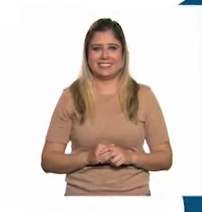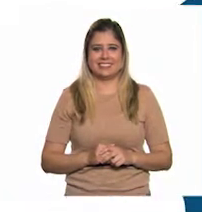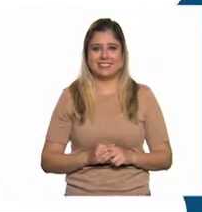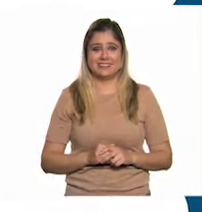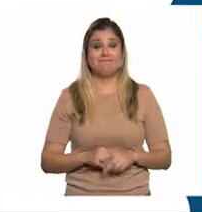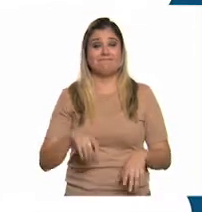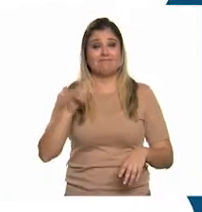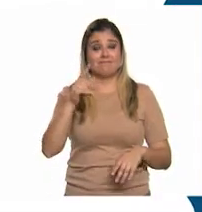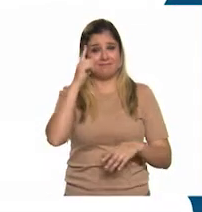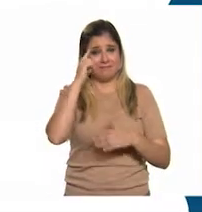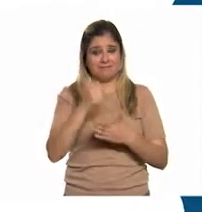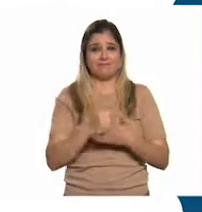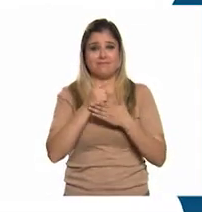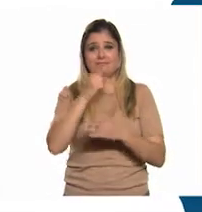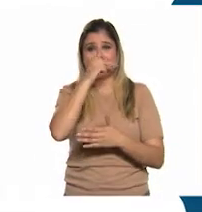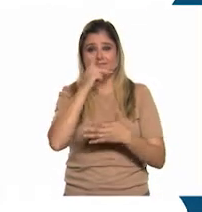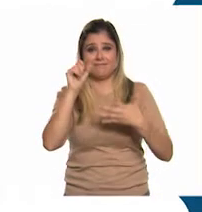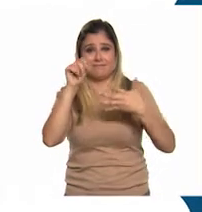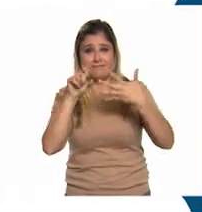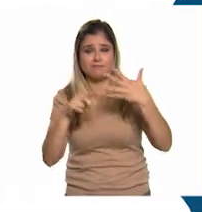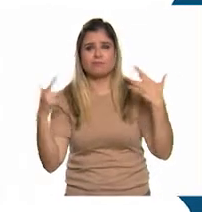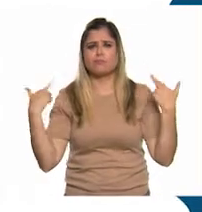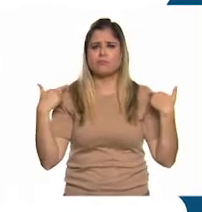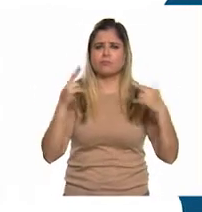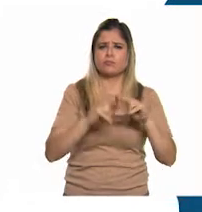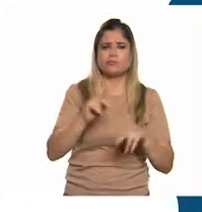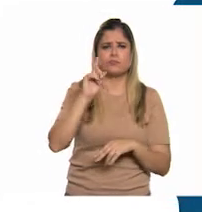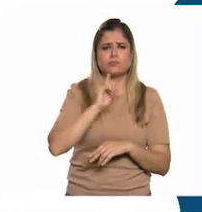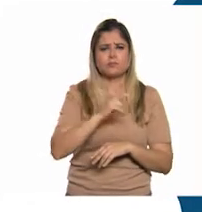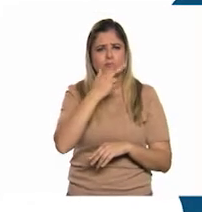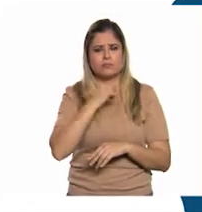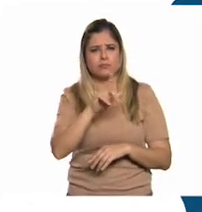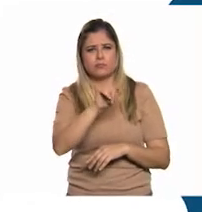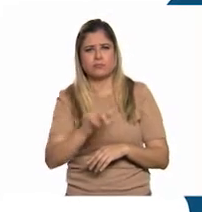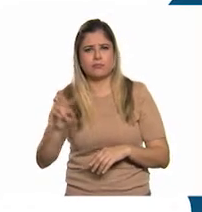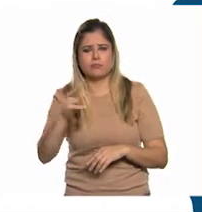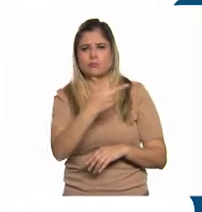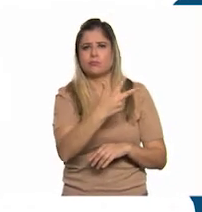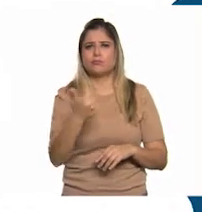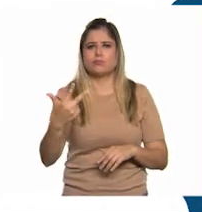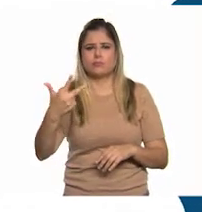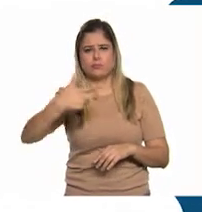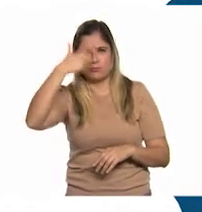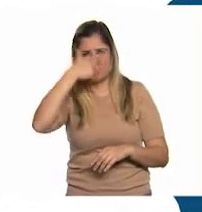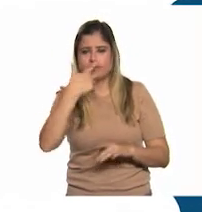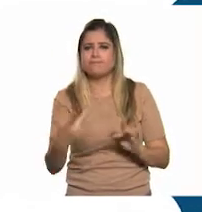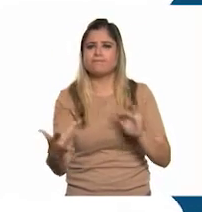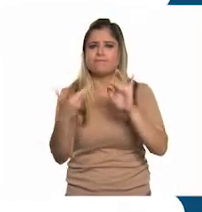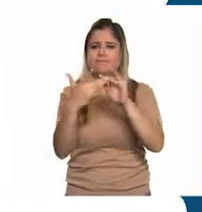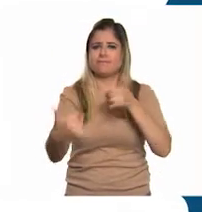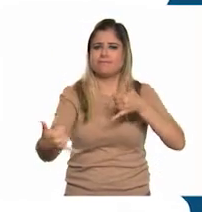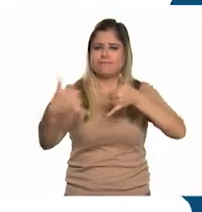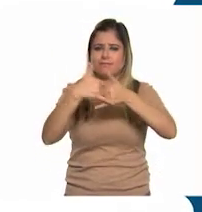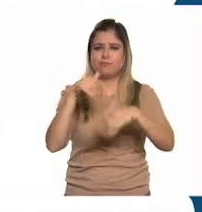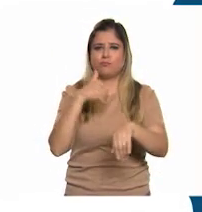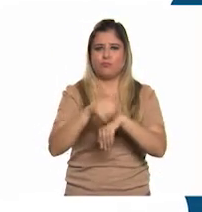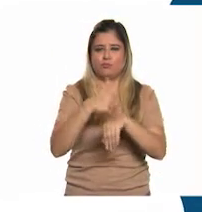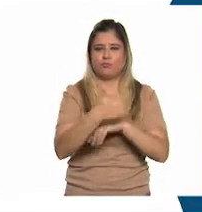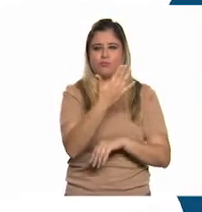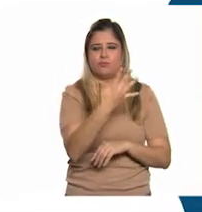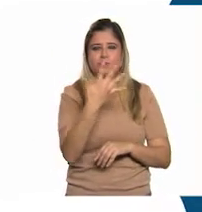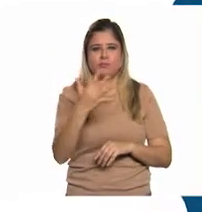para apoyo pedagógico hay maestras y maestros de lunes a viernes de 8 a 20 horas en el teléfono 55